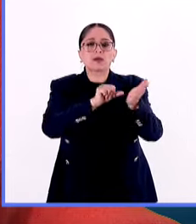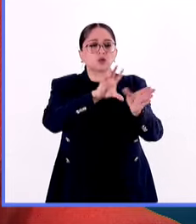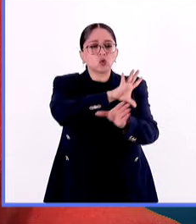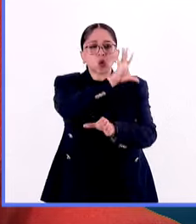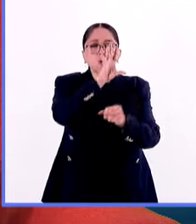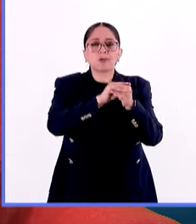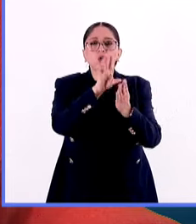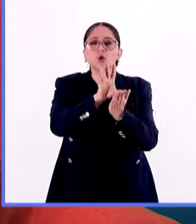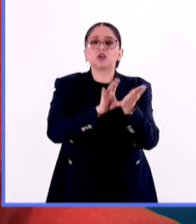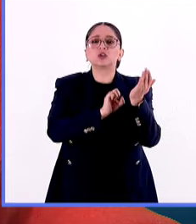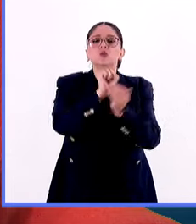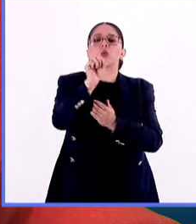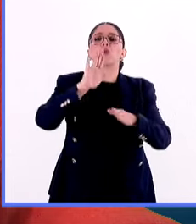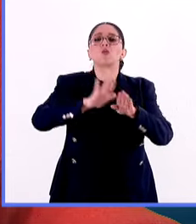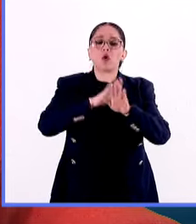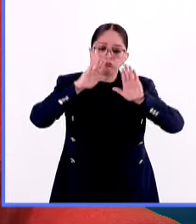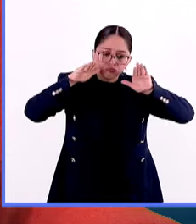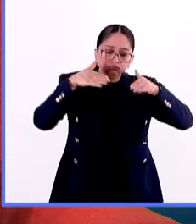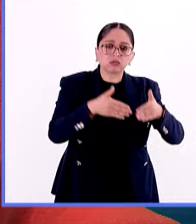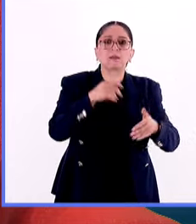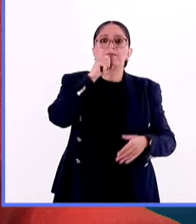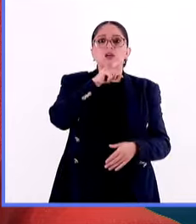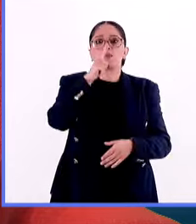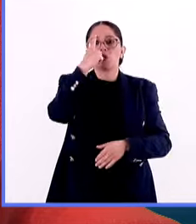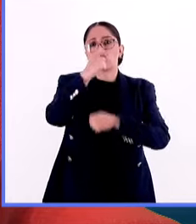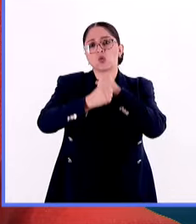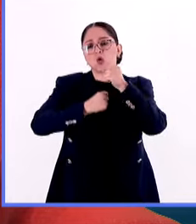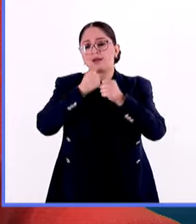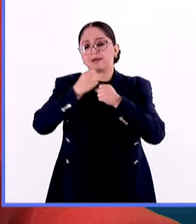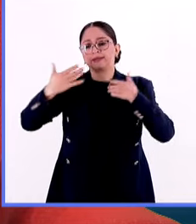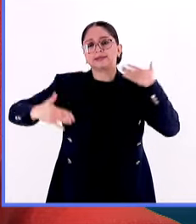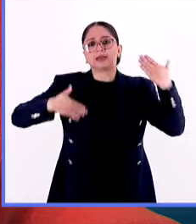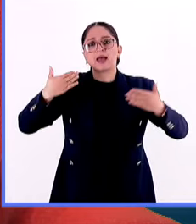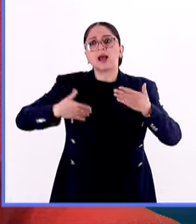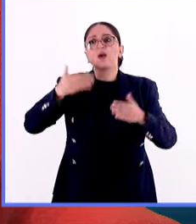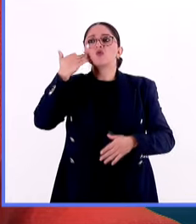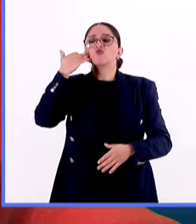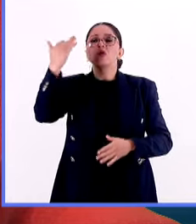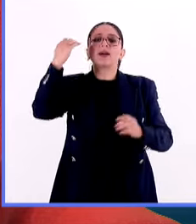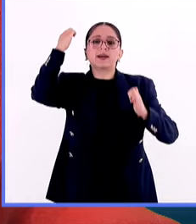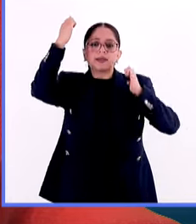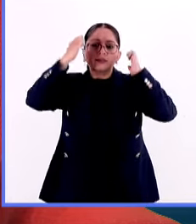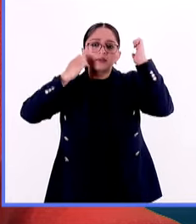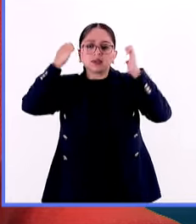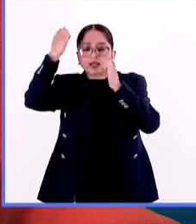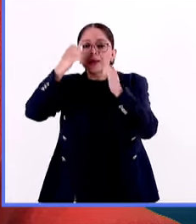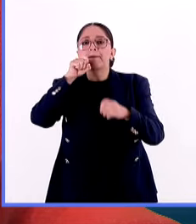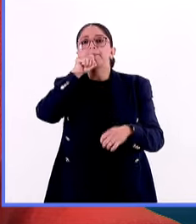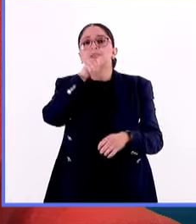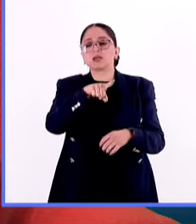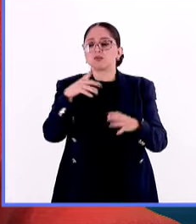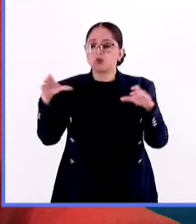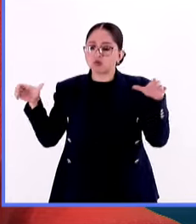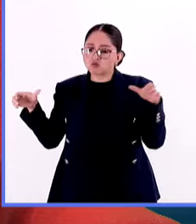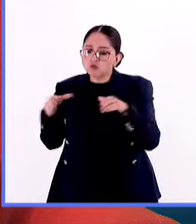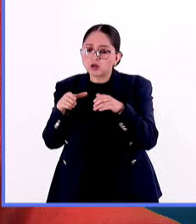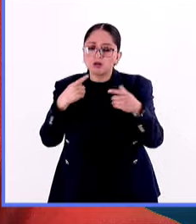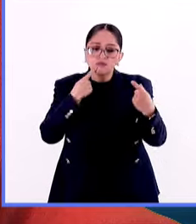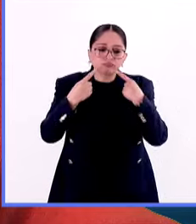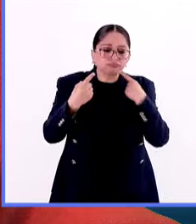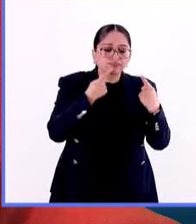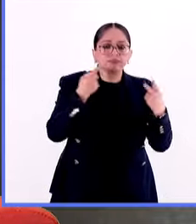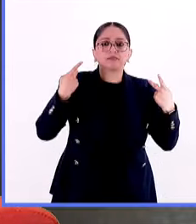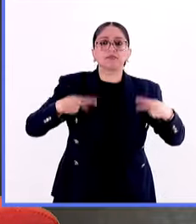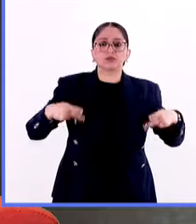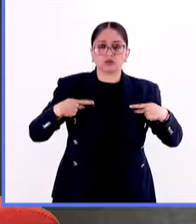constitución y además pues un año de festejos en donde se incluyen las exposiciones pero también habrá rallies, mesas redondas, cuéntanos de